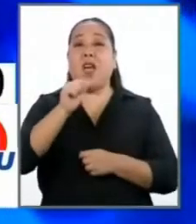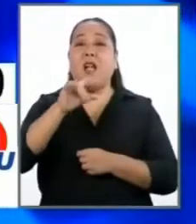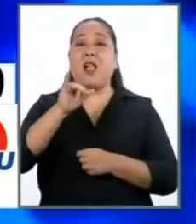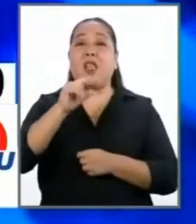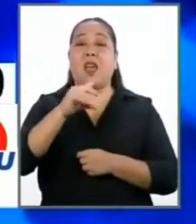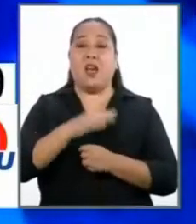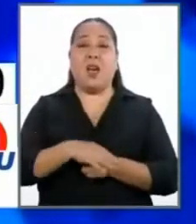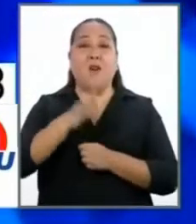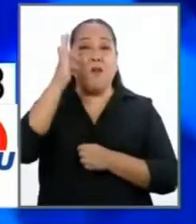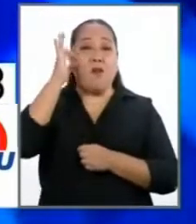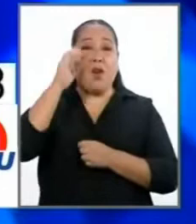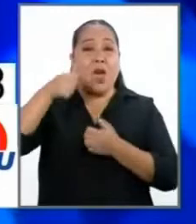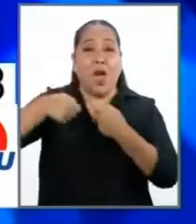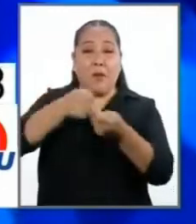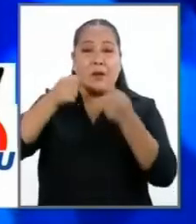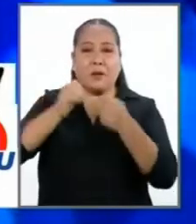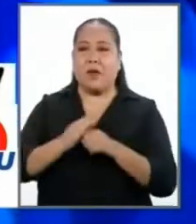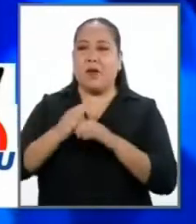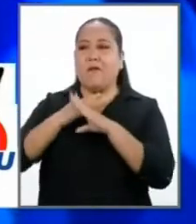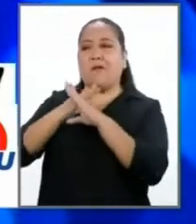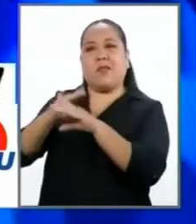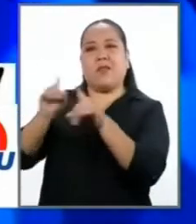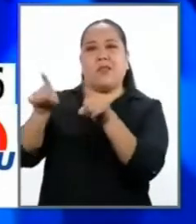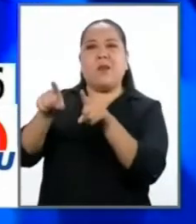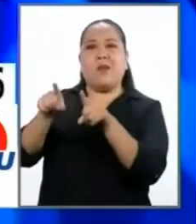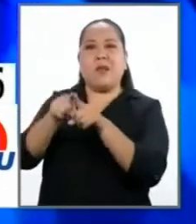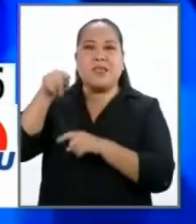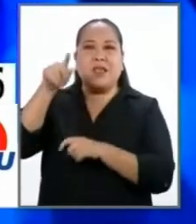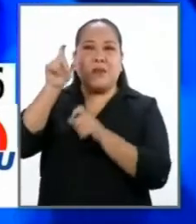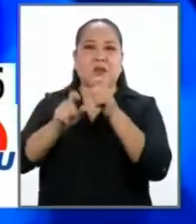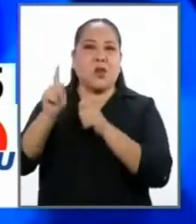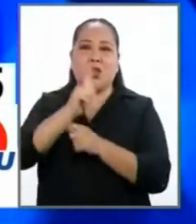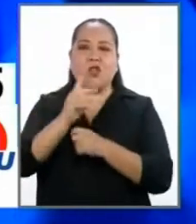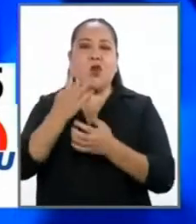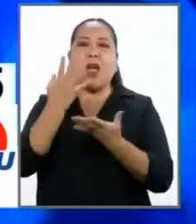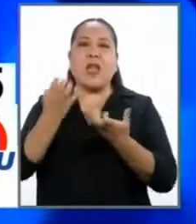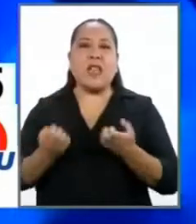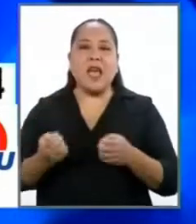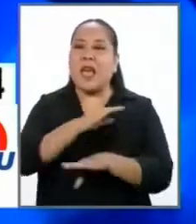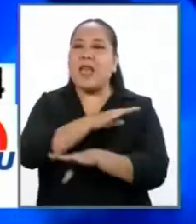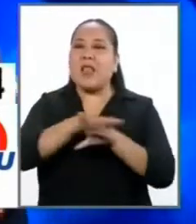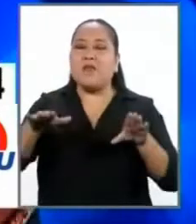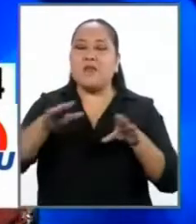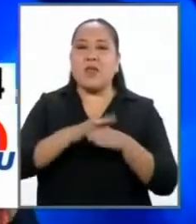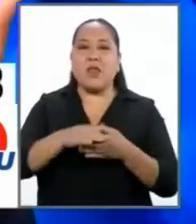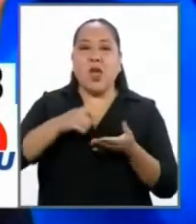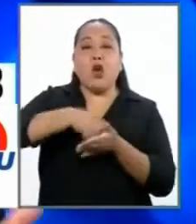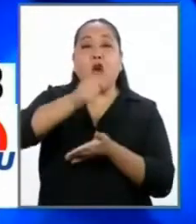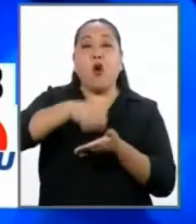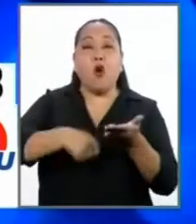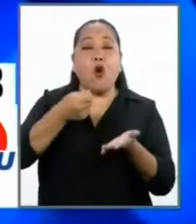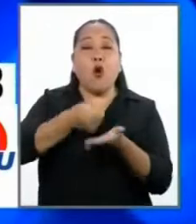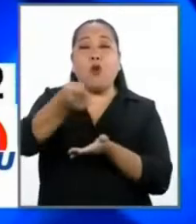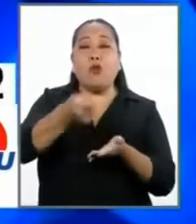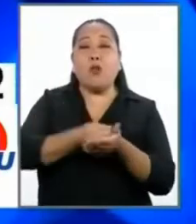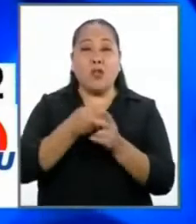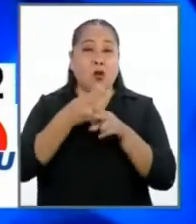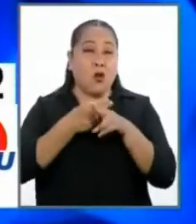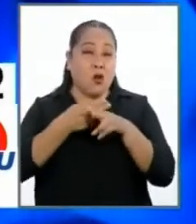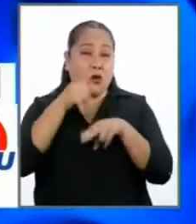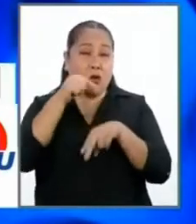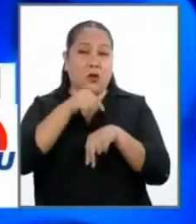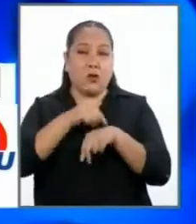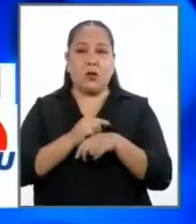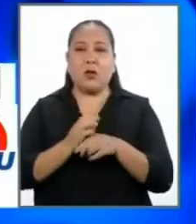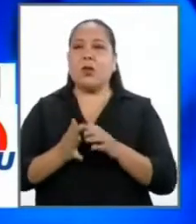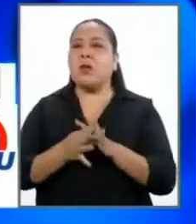enfrenté también a quienes no querían que corten los contratos temporales y que saque adelante un concurso público de la